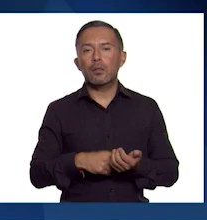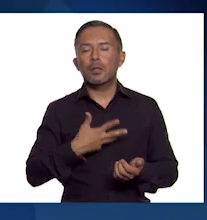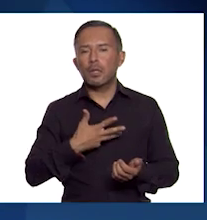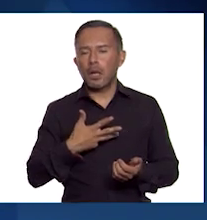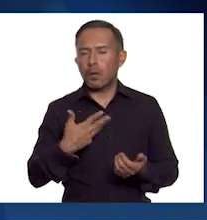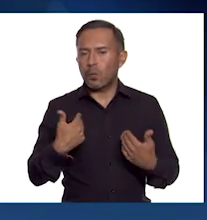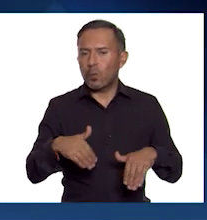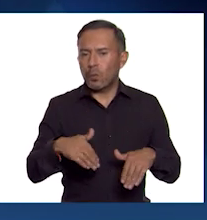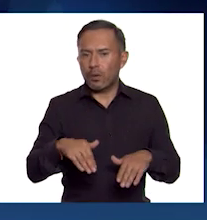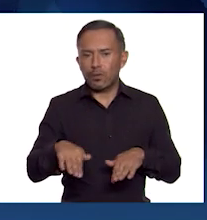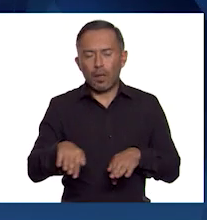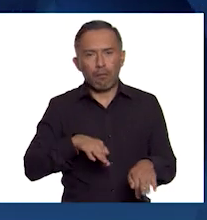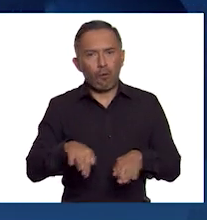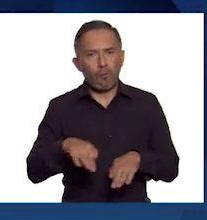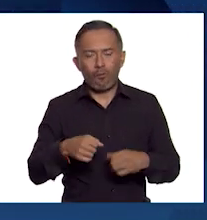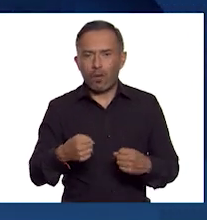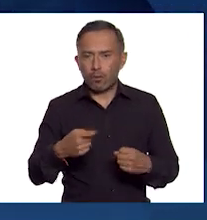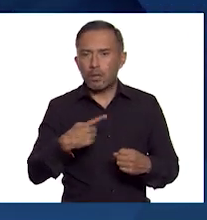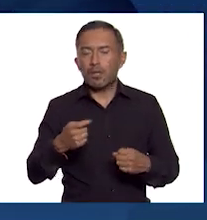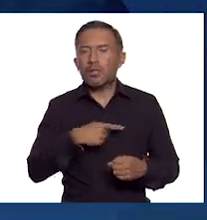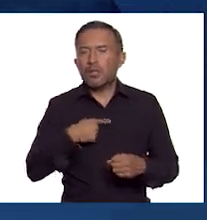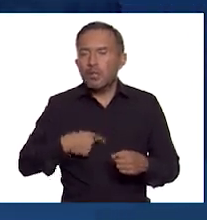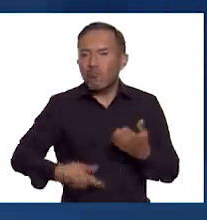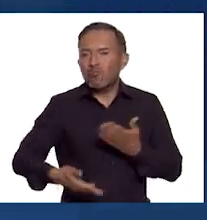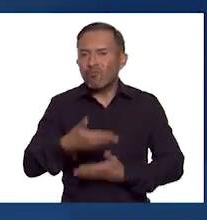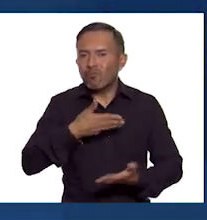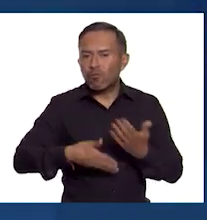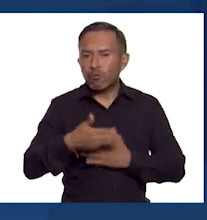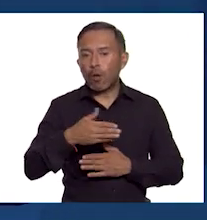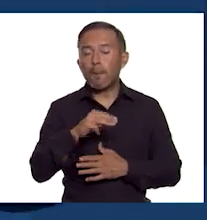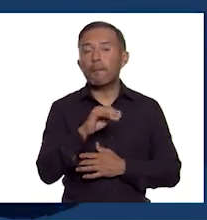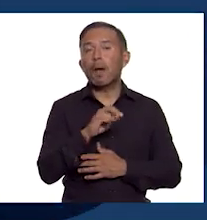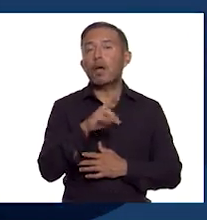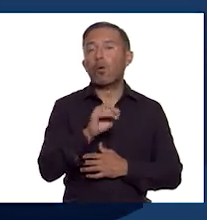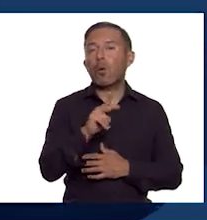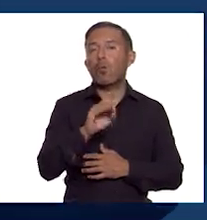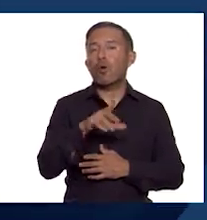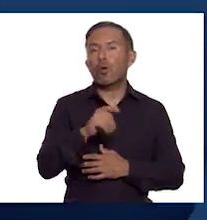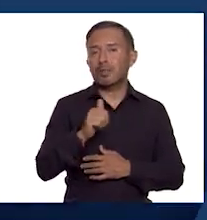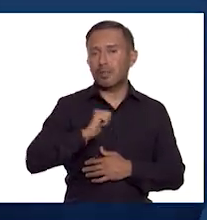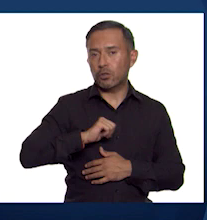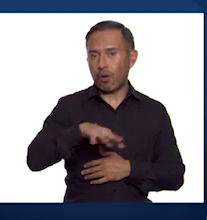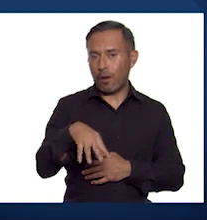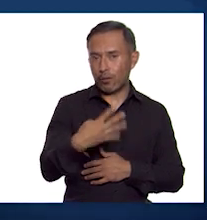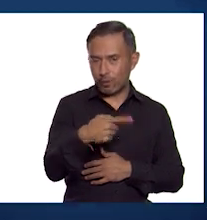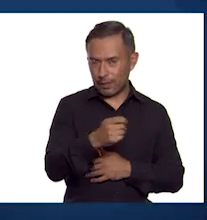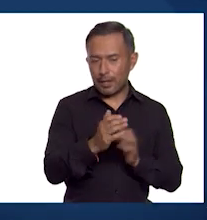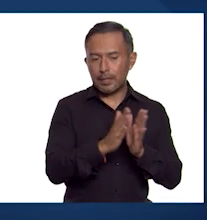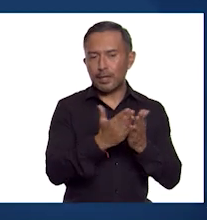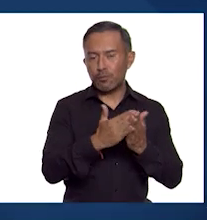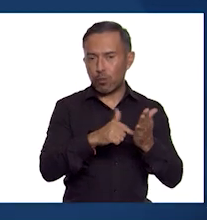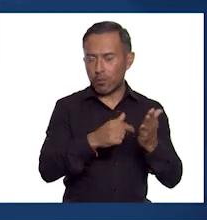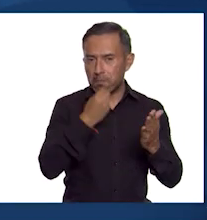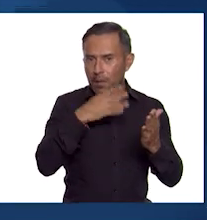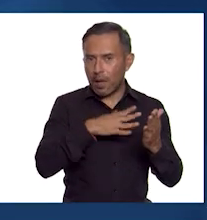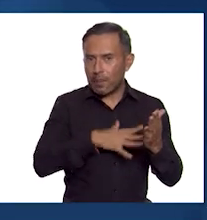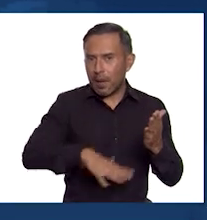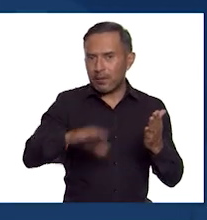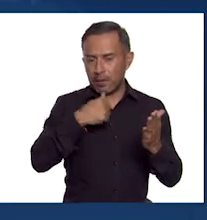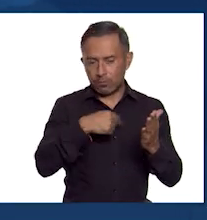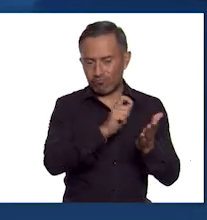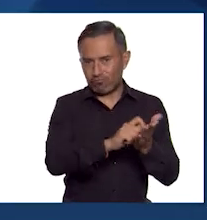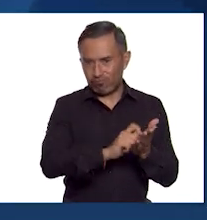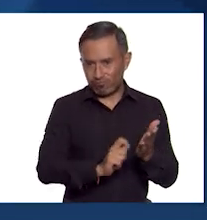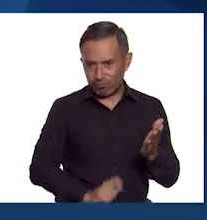intensa que nutrió a China, inmortalizada por Marco Polo en el siglo XIV en su libro de las maravillas. Y